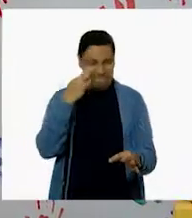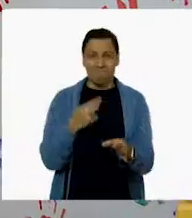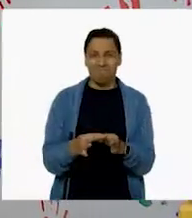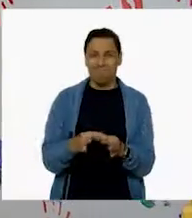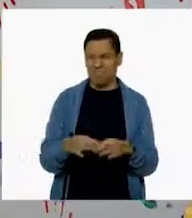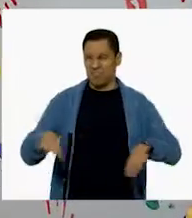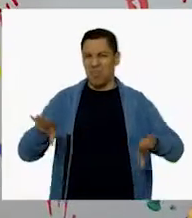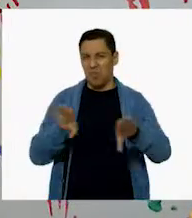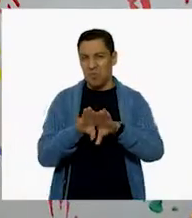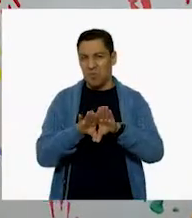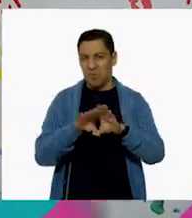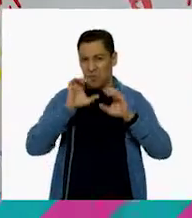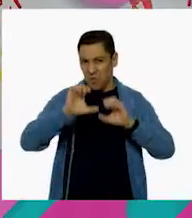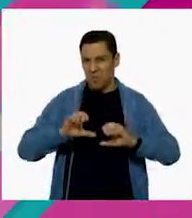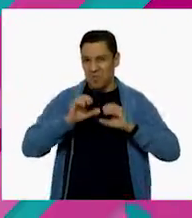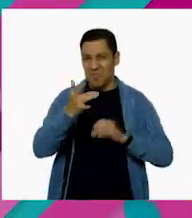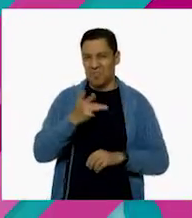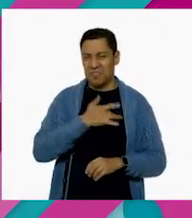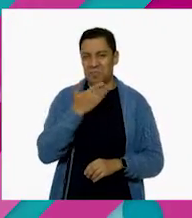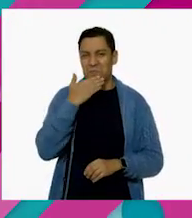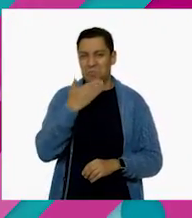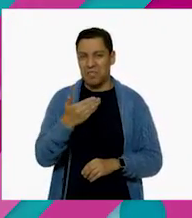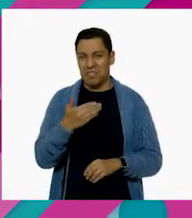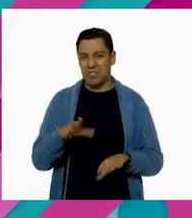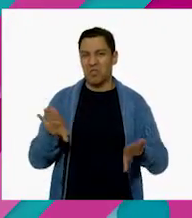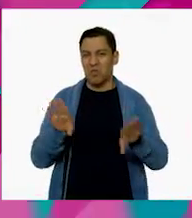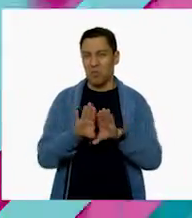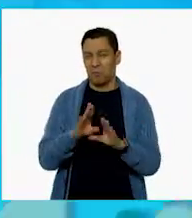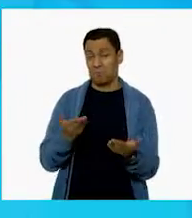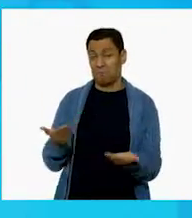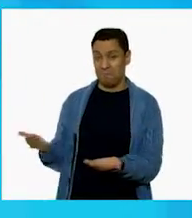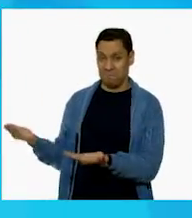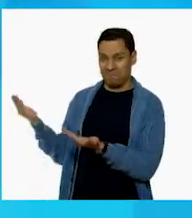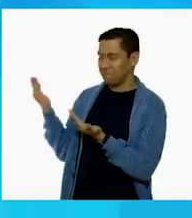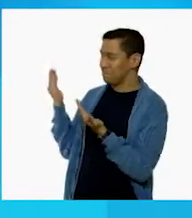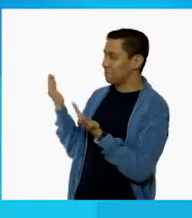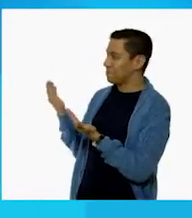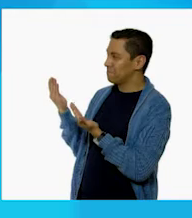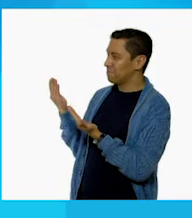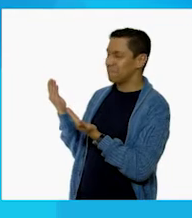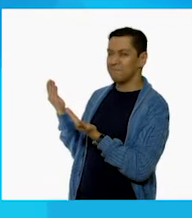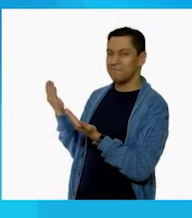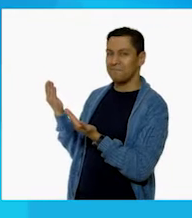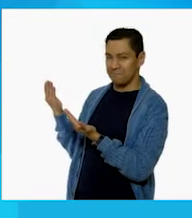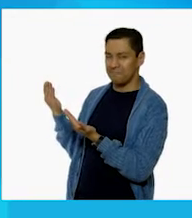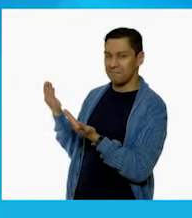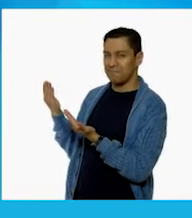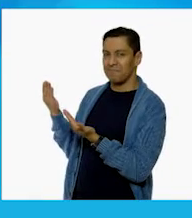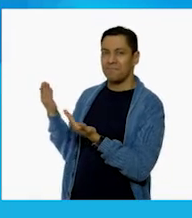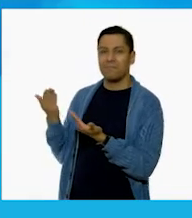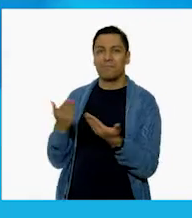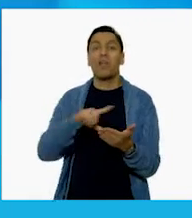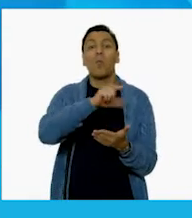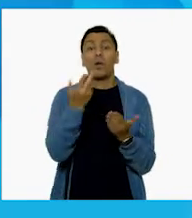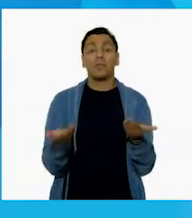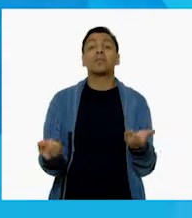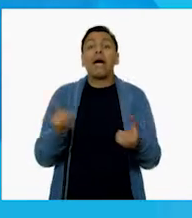Cuidado y Bienestar. Nuestra portada y adentro tenemos... ¿Qué sigue?